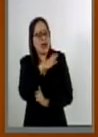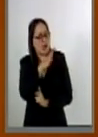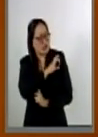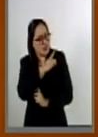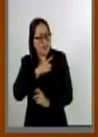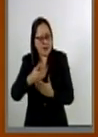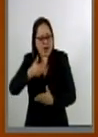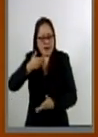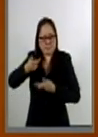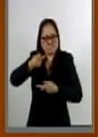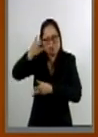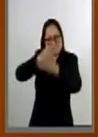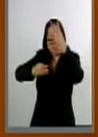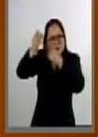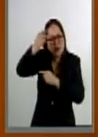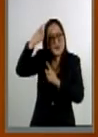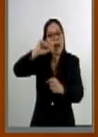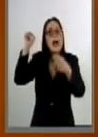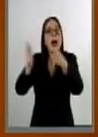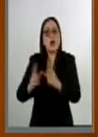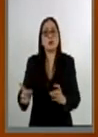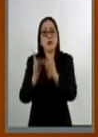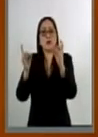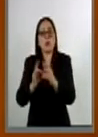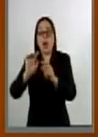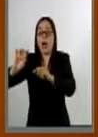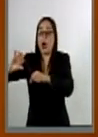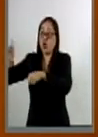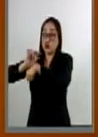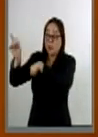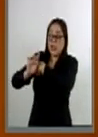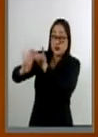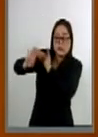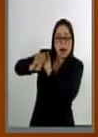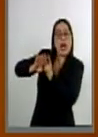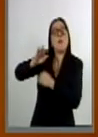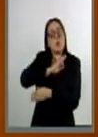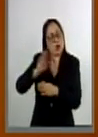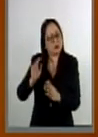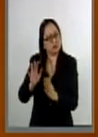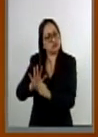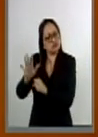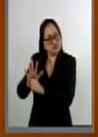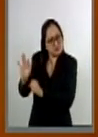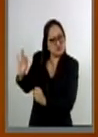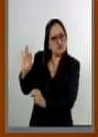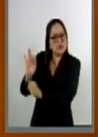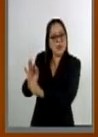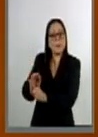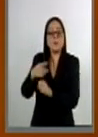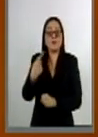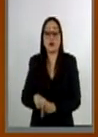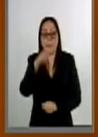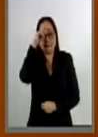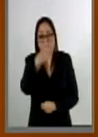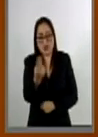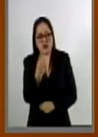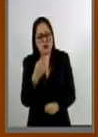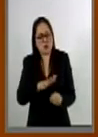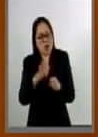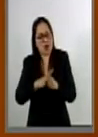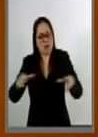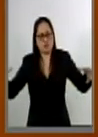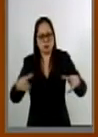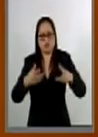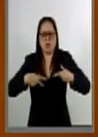preparados para hacer frente a cualquier peligro exterior. Así, el ejército mexicano contaría con las reservas necesarias para